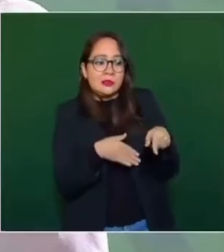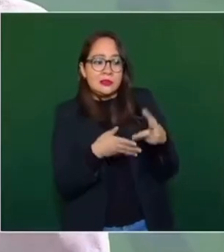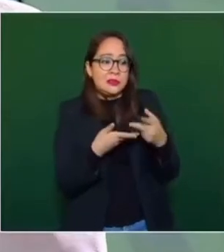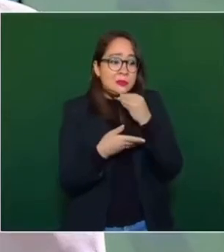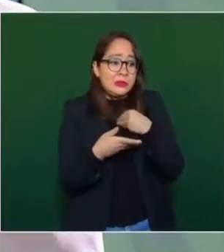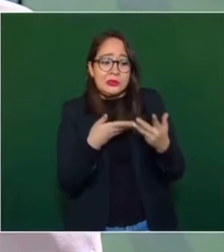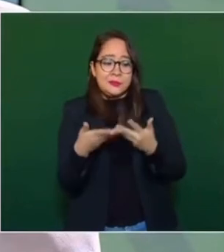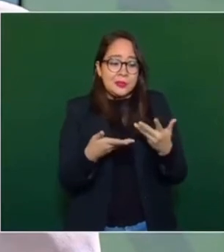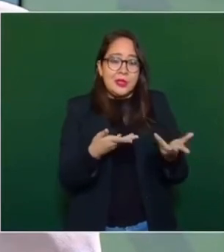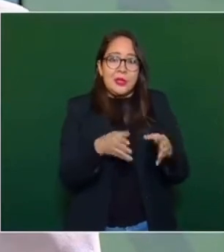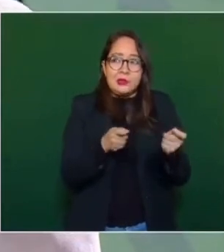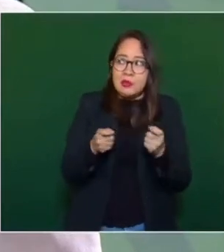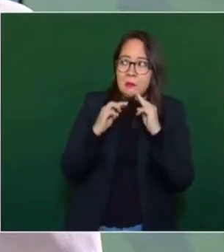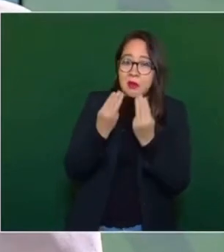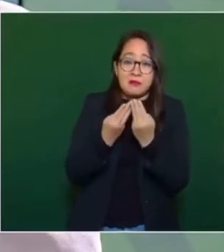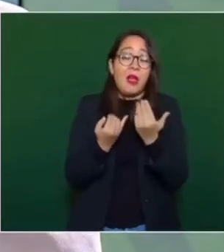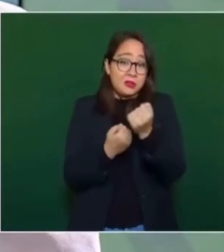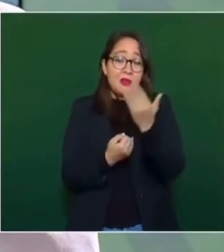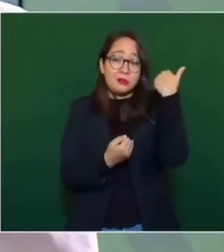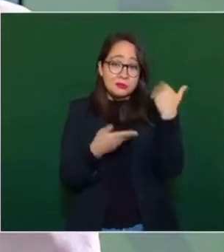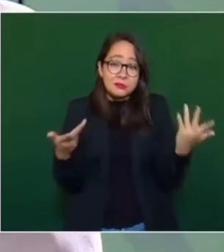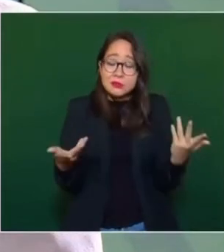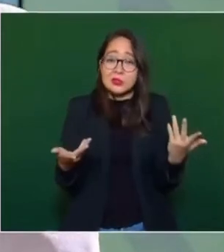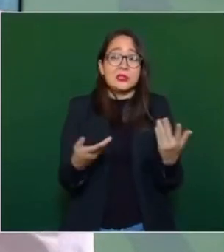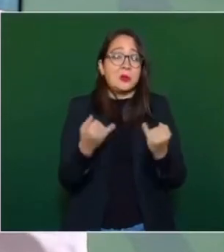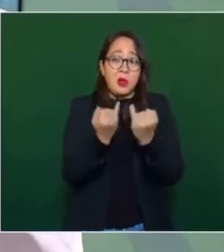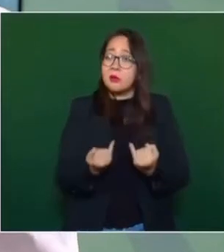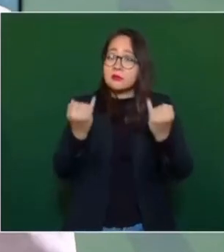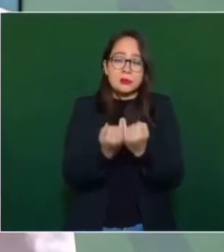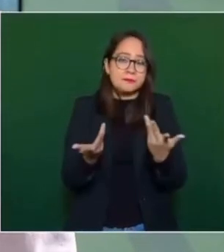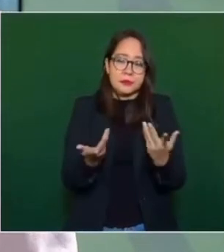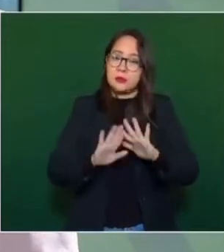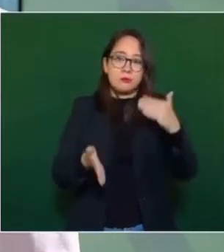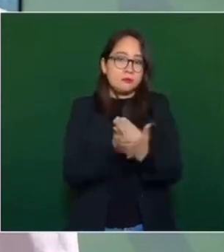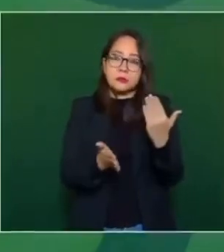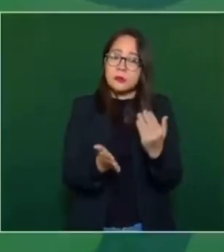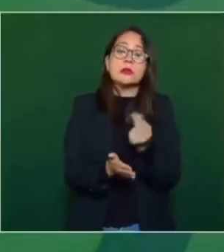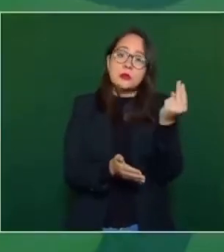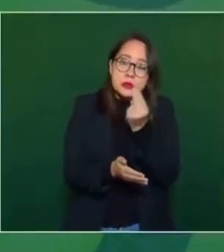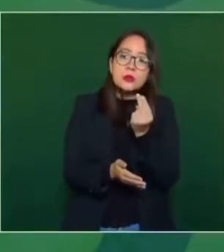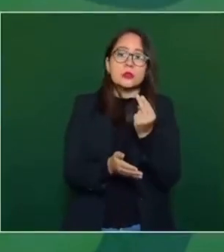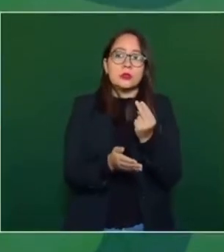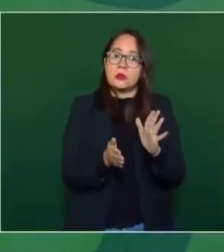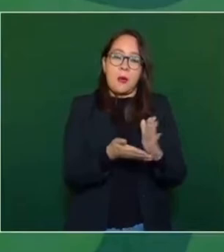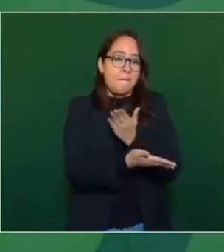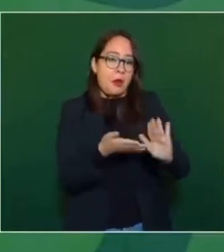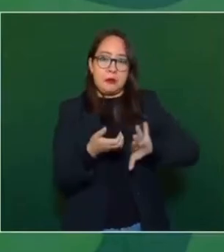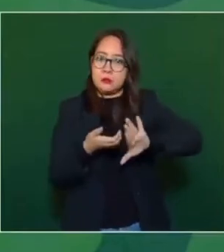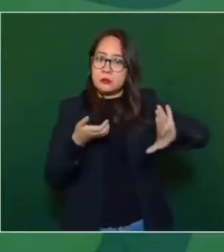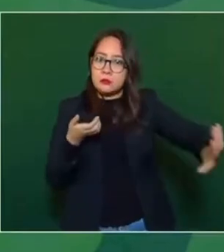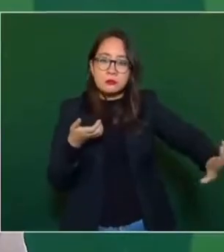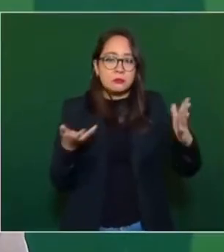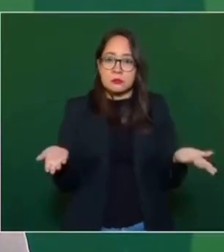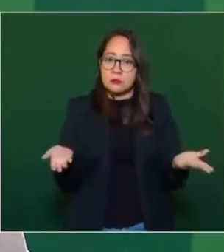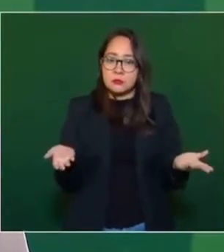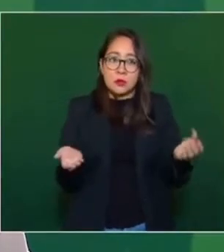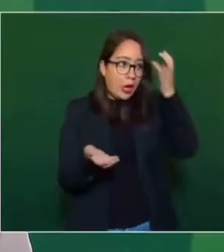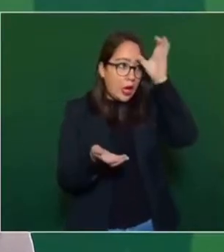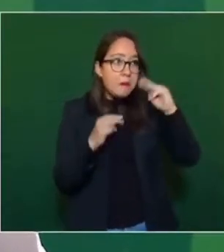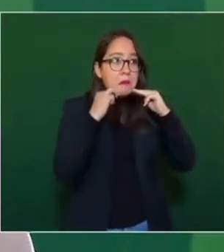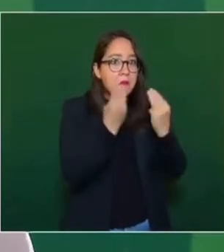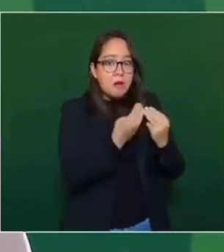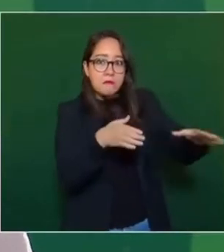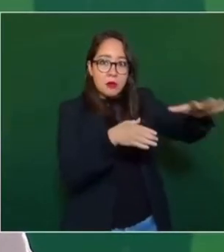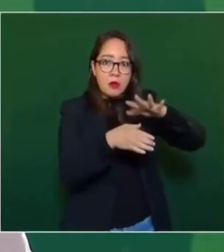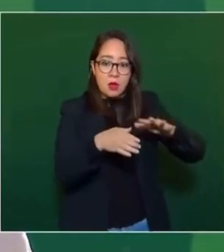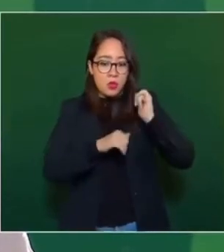Y así era en muchos casos. Entonces, tiene que haber una línea divisoria, clara, una frontera entre delincuencia